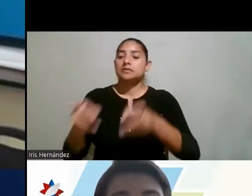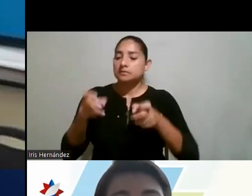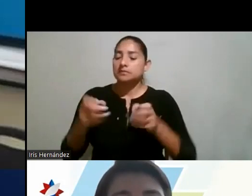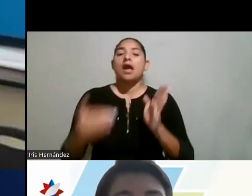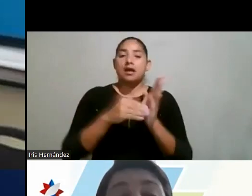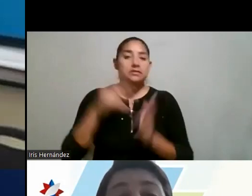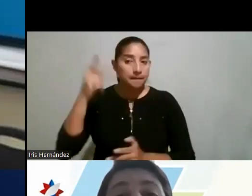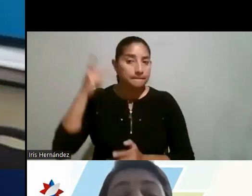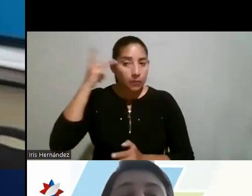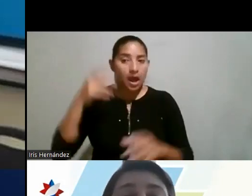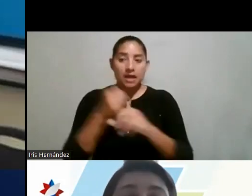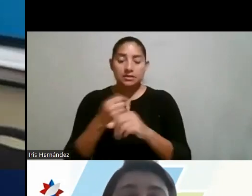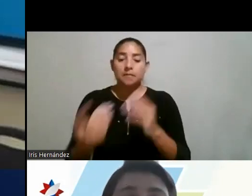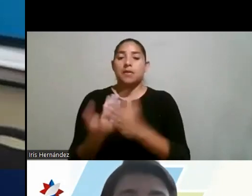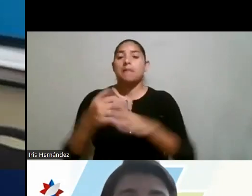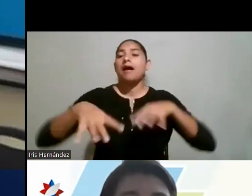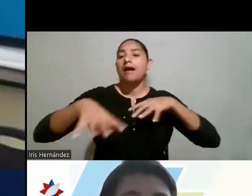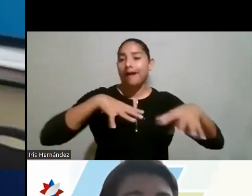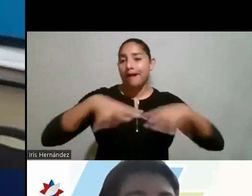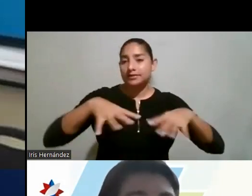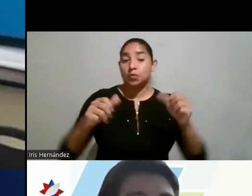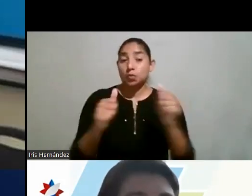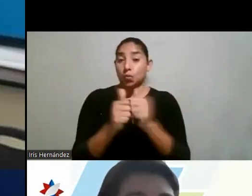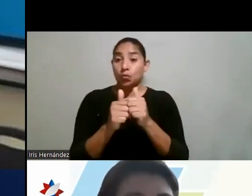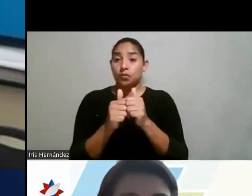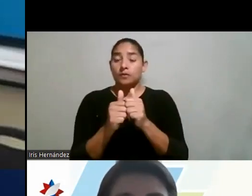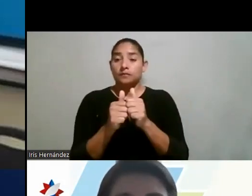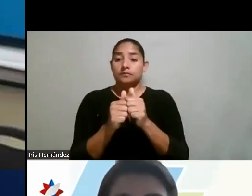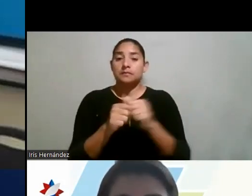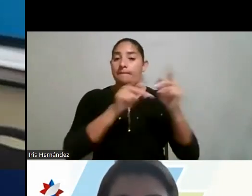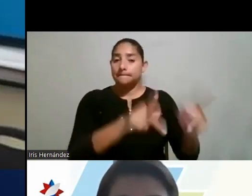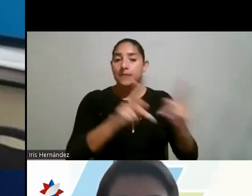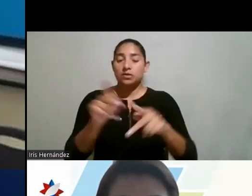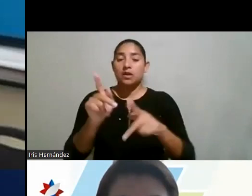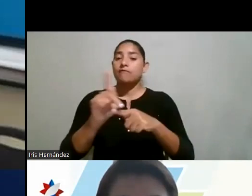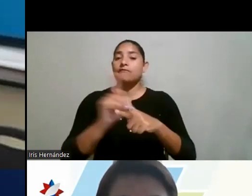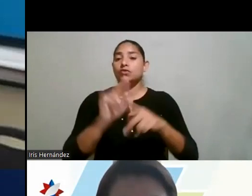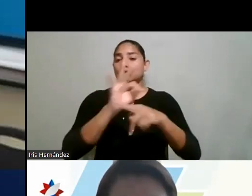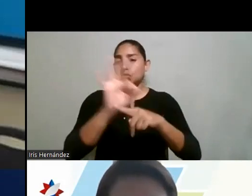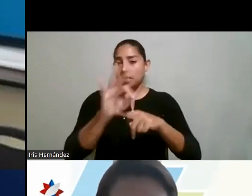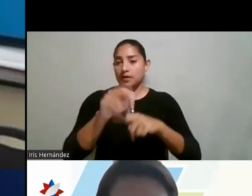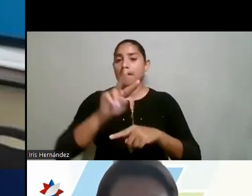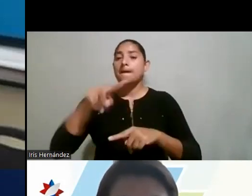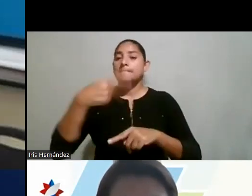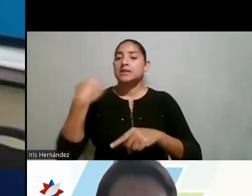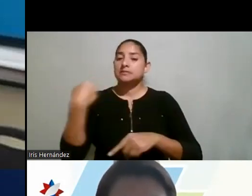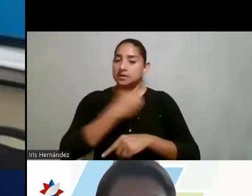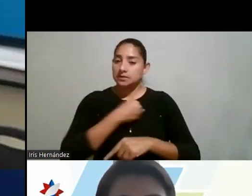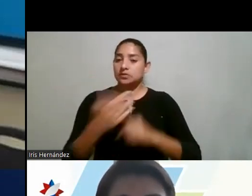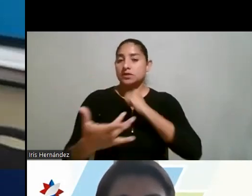política y ahora generar el primer plan de acción junto con las personas funcionarias del viceministerio de ciencia y tecnología.